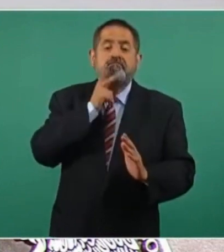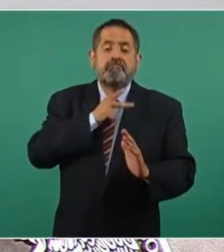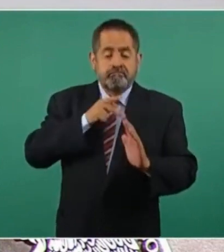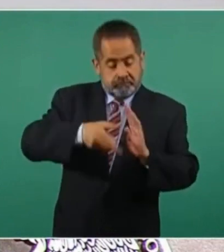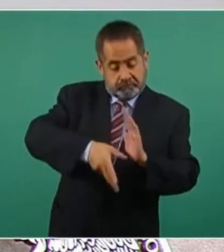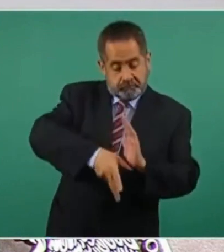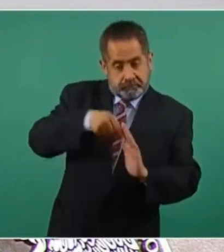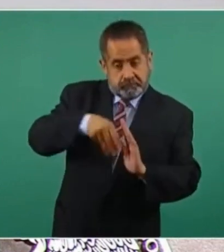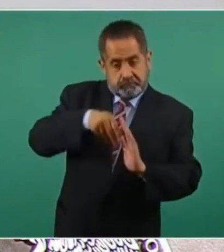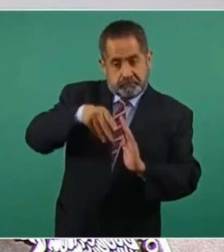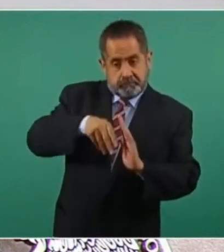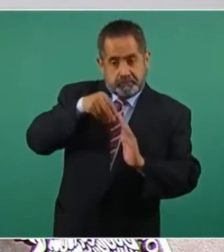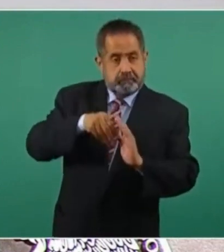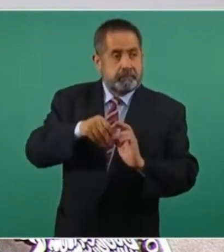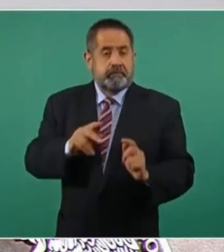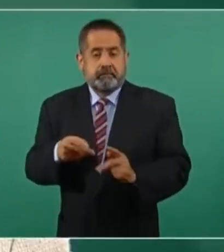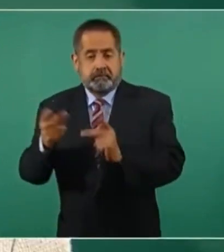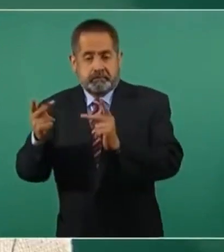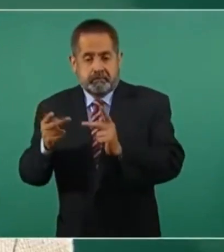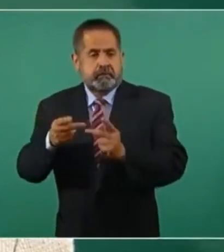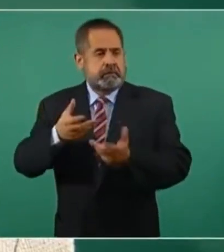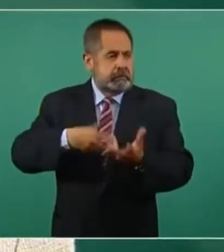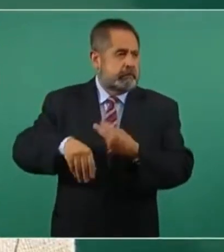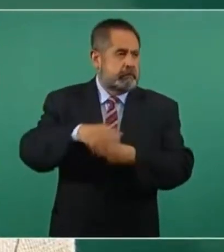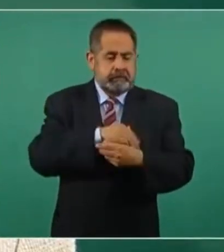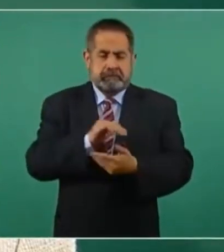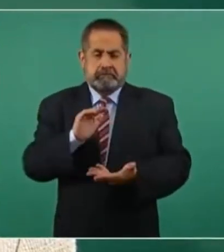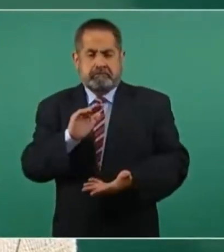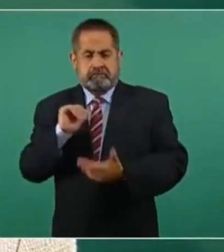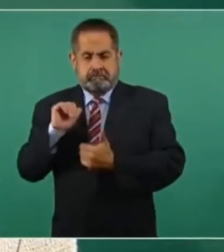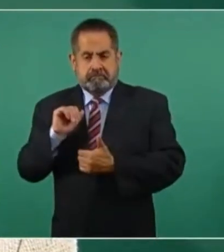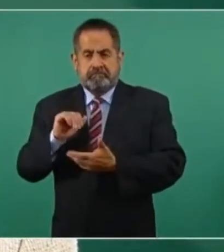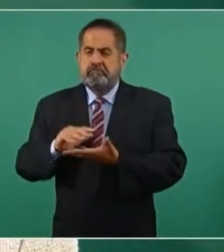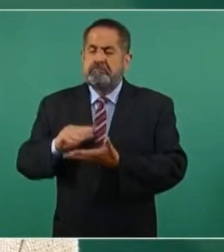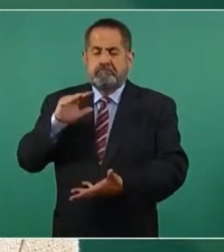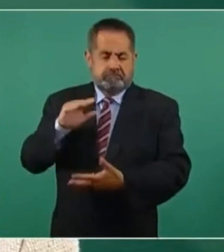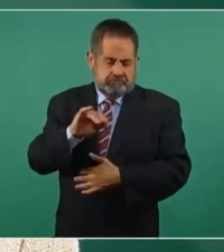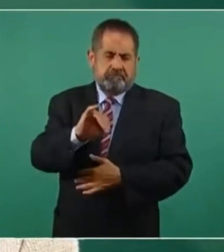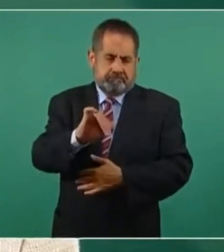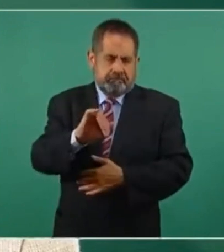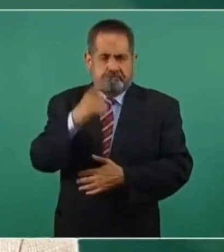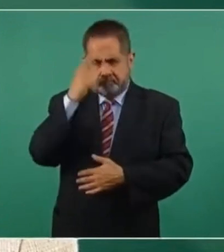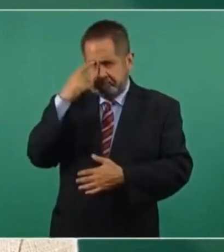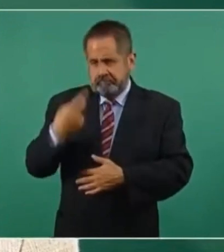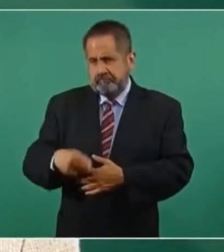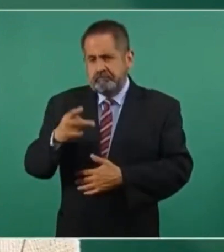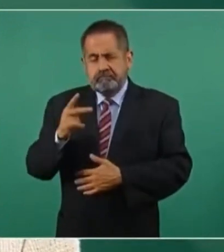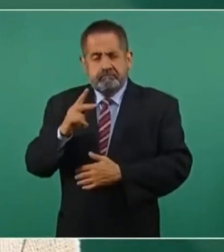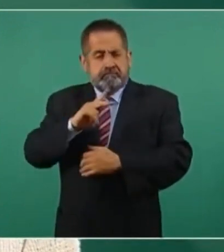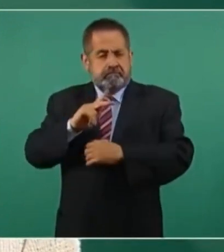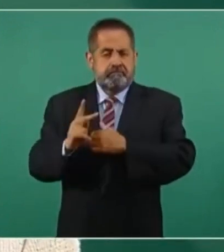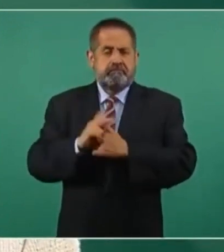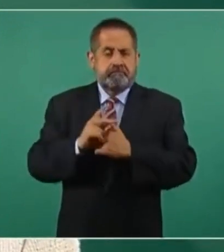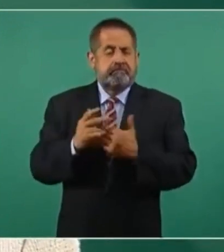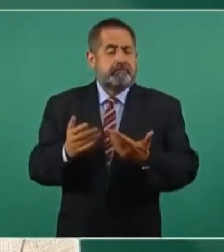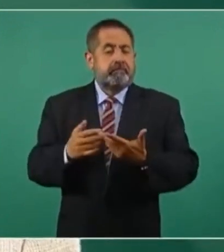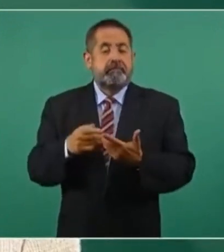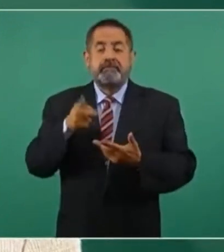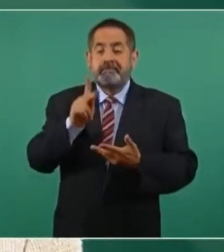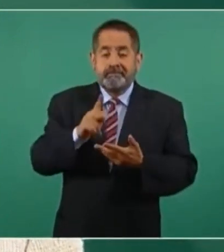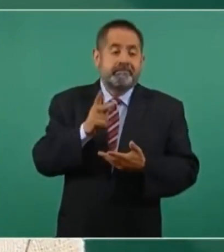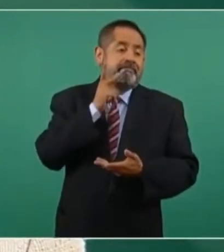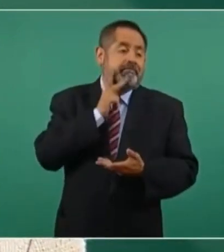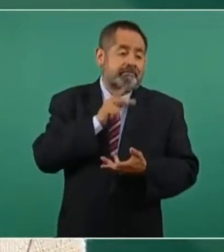aporta a la hacienda pública enormes recursos para el desarrollo del país, la refinación del petróleo